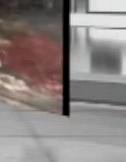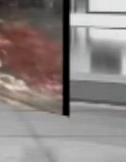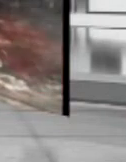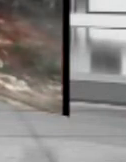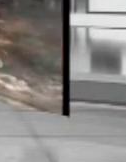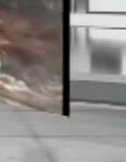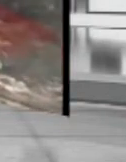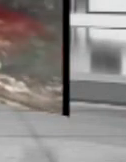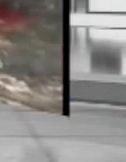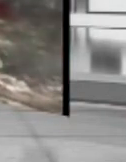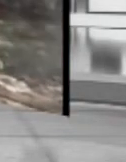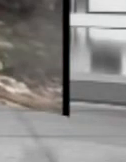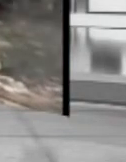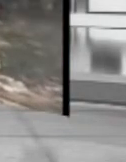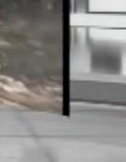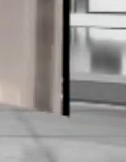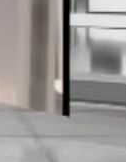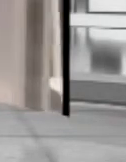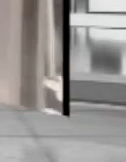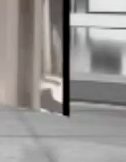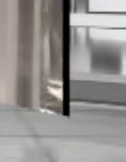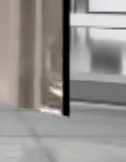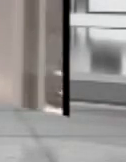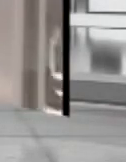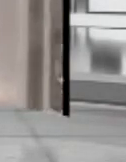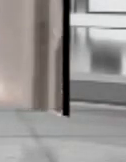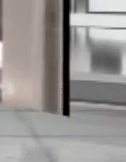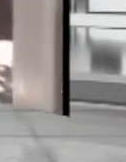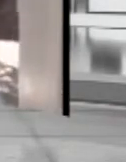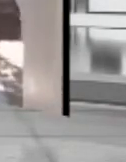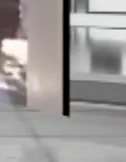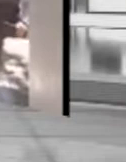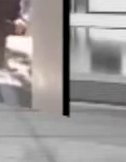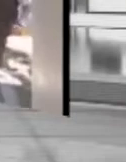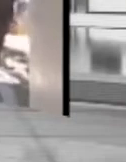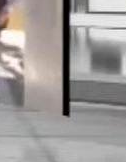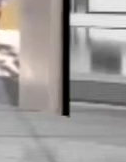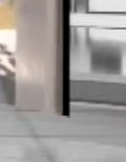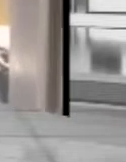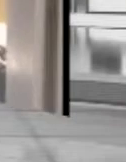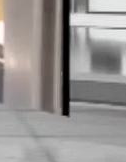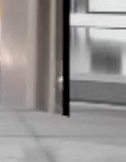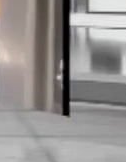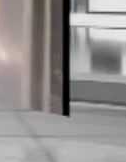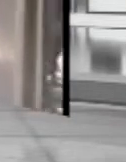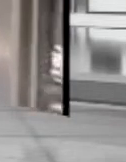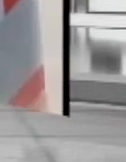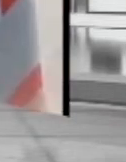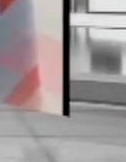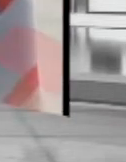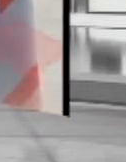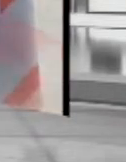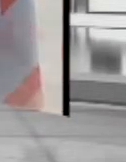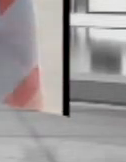Inaugura el gobernador Mena la empresa Blue Tissue, dedicada a la producción industrial de papel, genera 450 empleos directos y